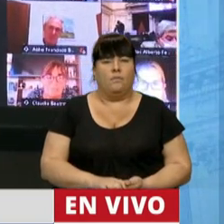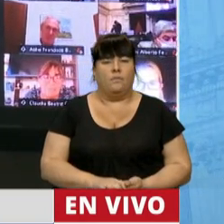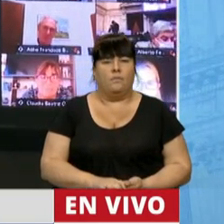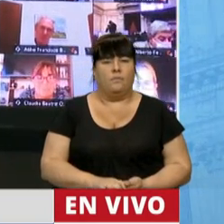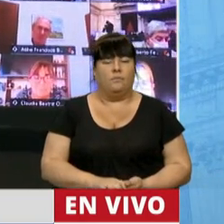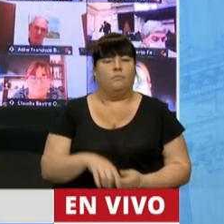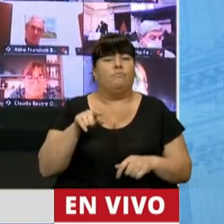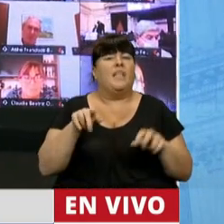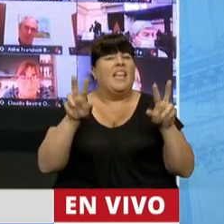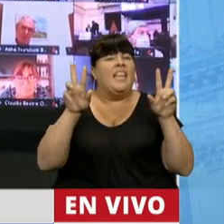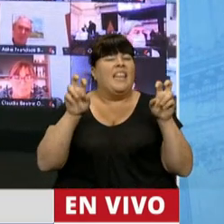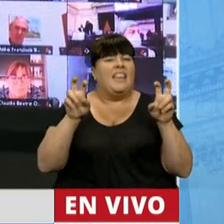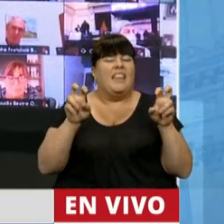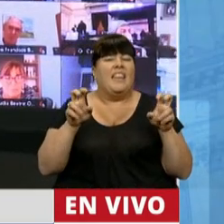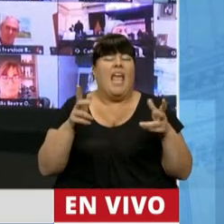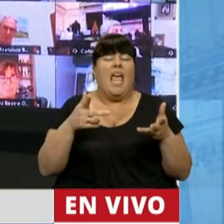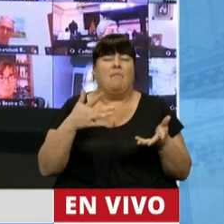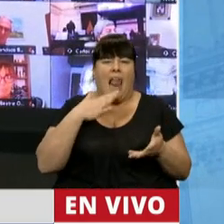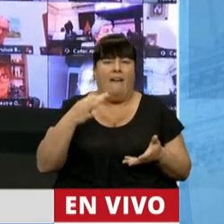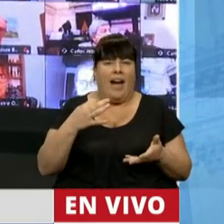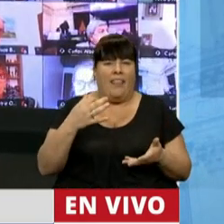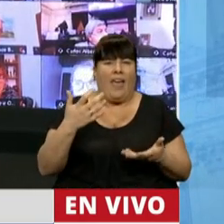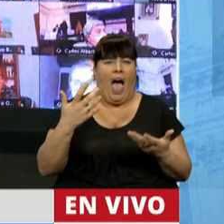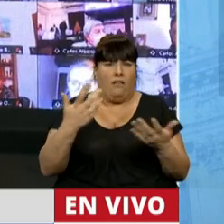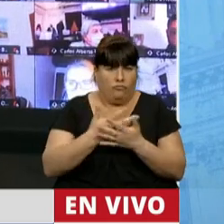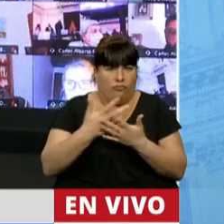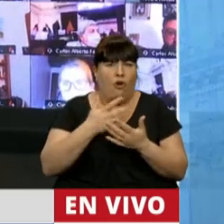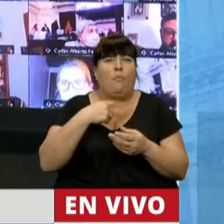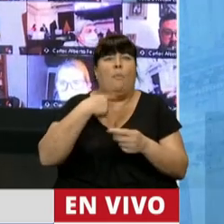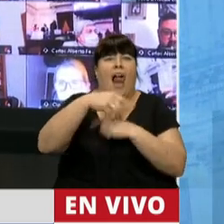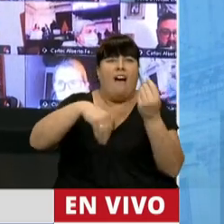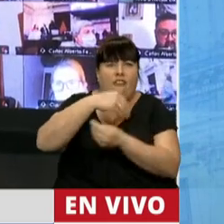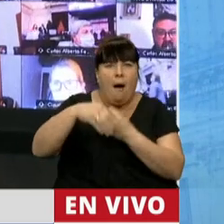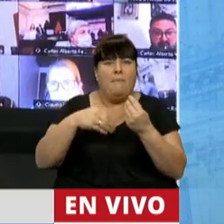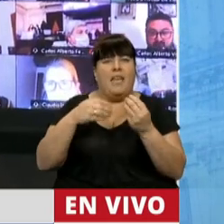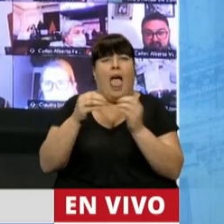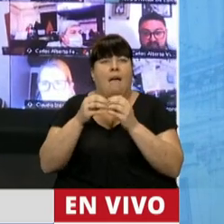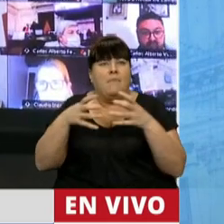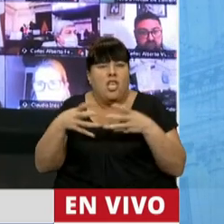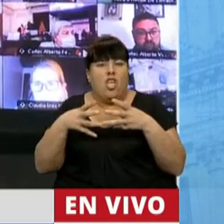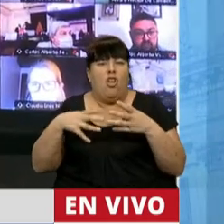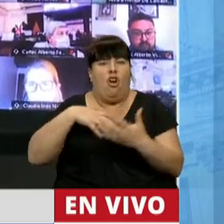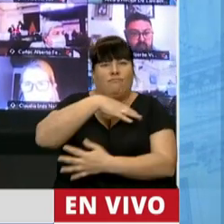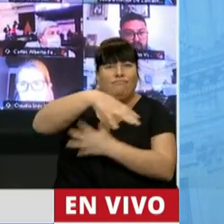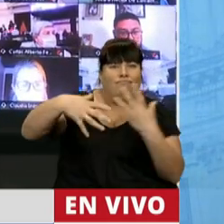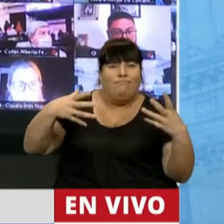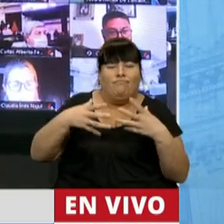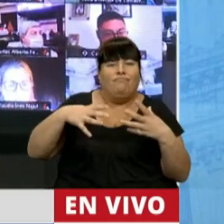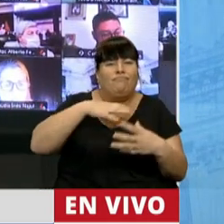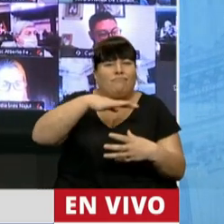Es un tema que la verdad que daña muchísimo los afectos, la familia, el entorno,